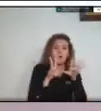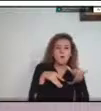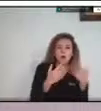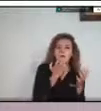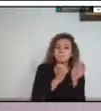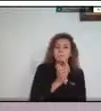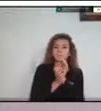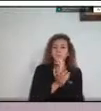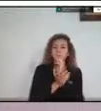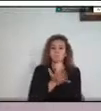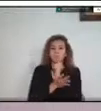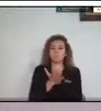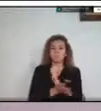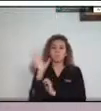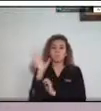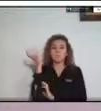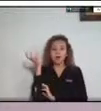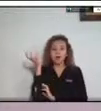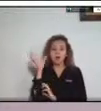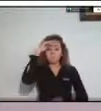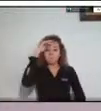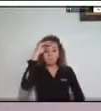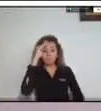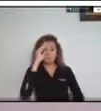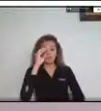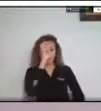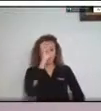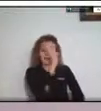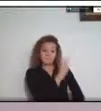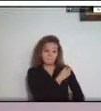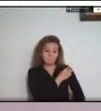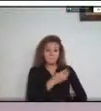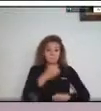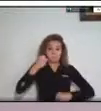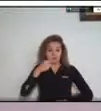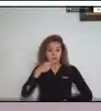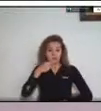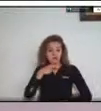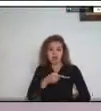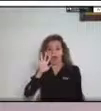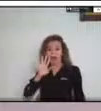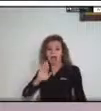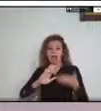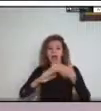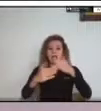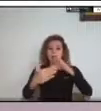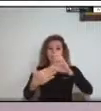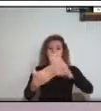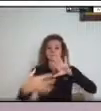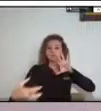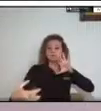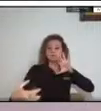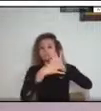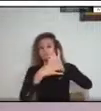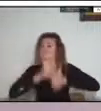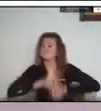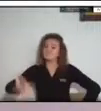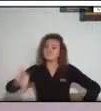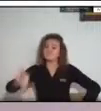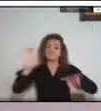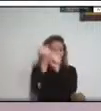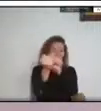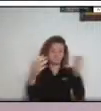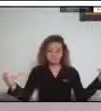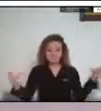se brinda en asociación con las comunidades, es una labor ardua y que cada vez se hace más necesario fortalecer el